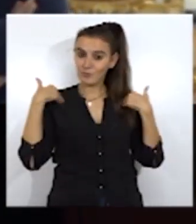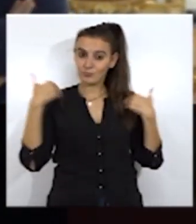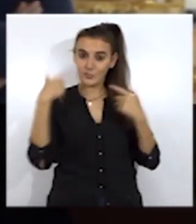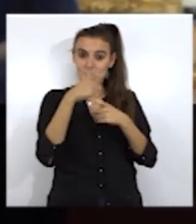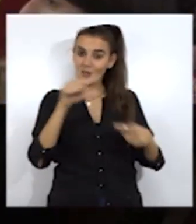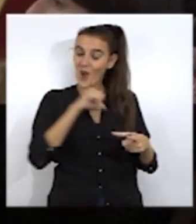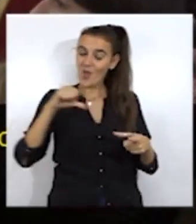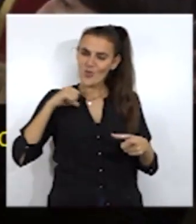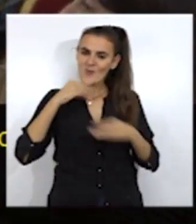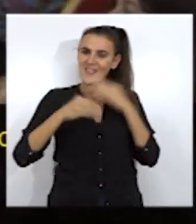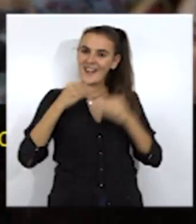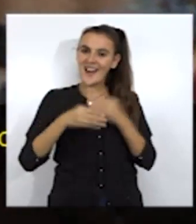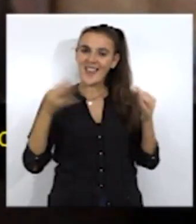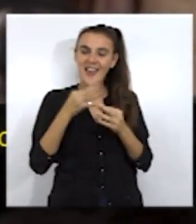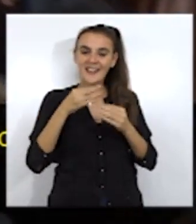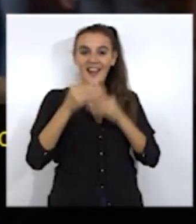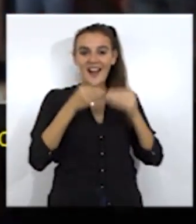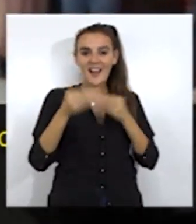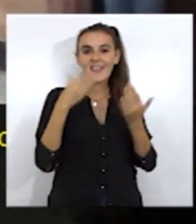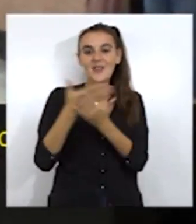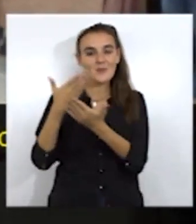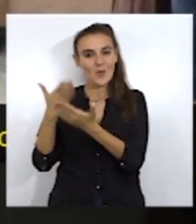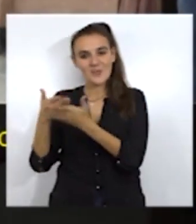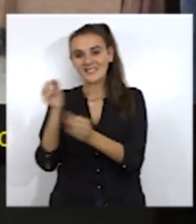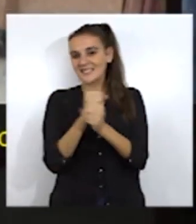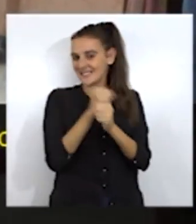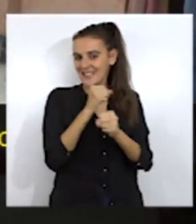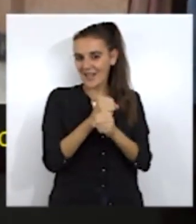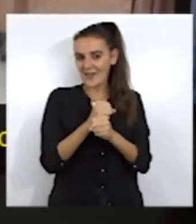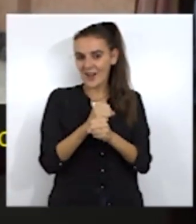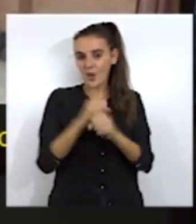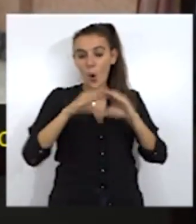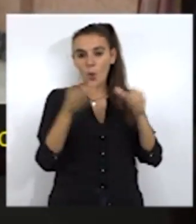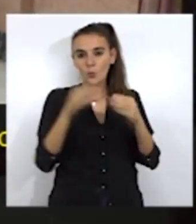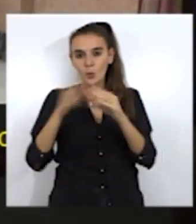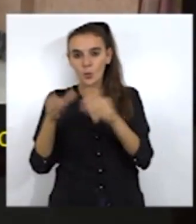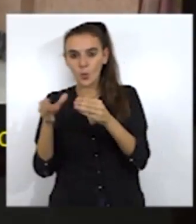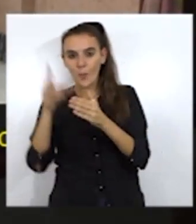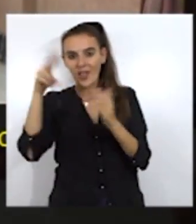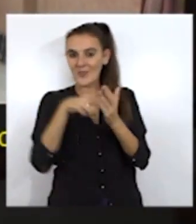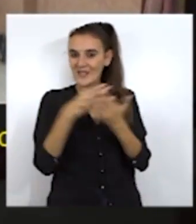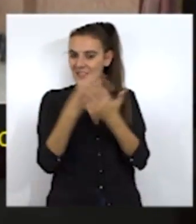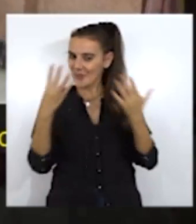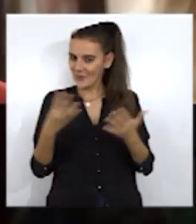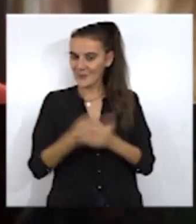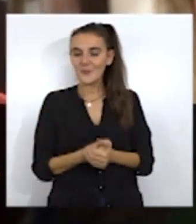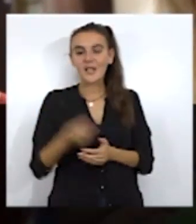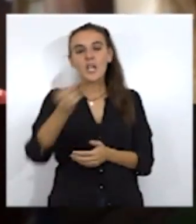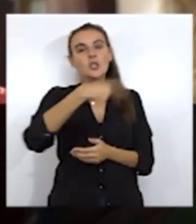técnicos de las autonomías evalúan y analizan las acciones y propuestas de trabajo y campos de voluntariado juvenil para 2019.